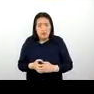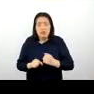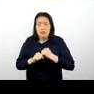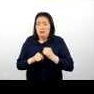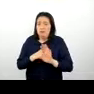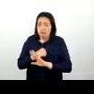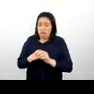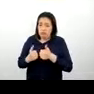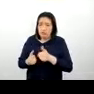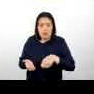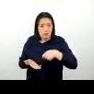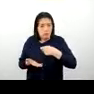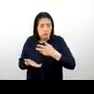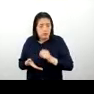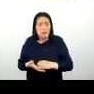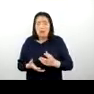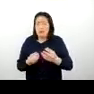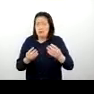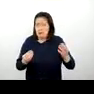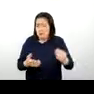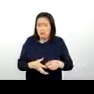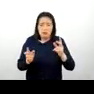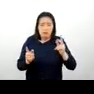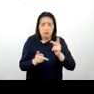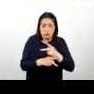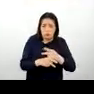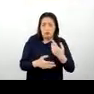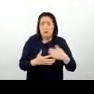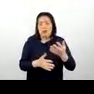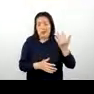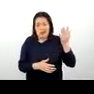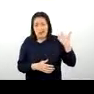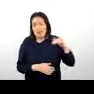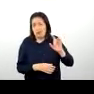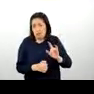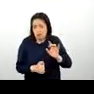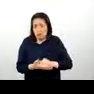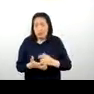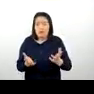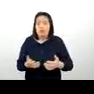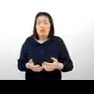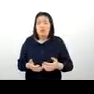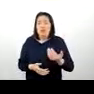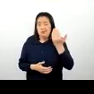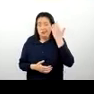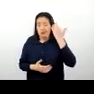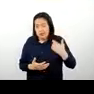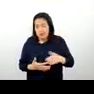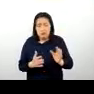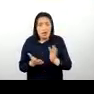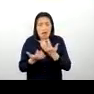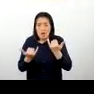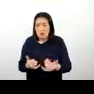alimentaria, ¿no? Porque ya muchos de nuestros productos que utilizaban anteriormente nuestros ancestros no los